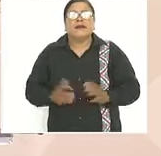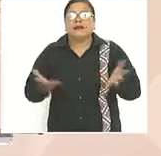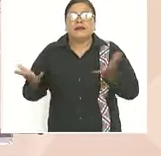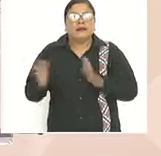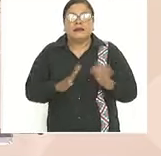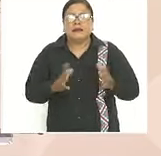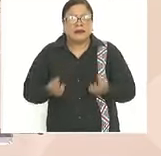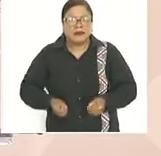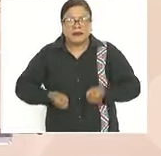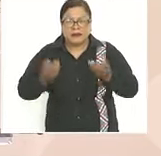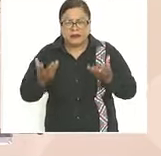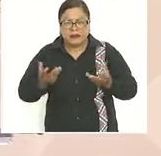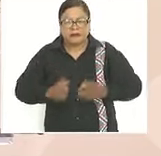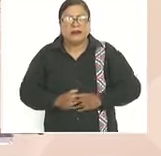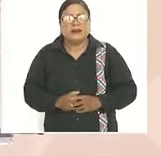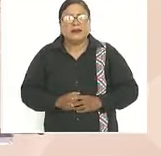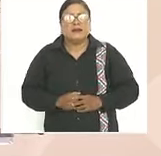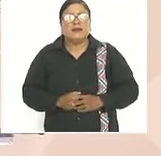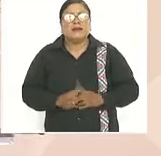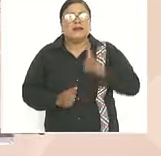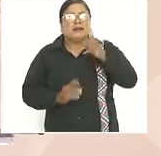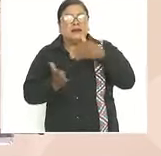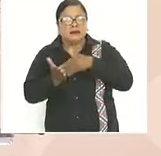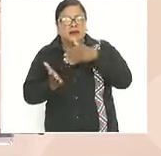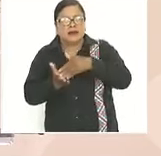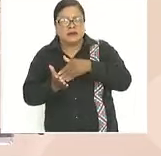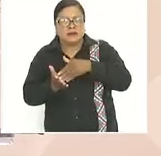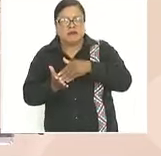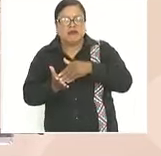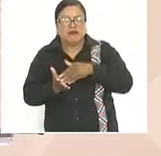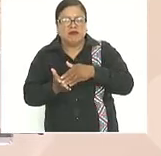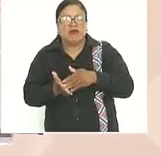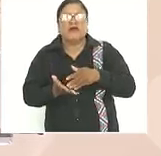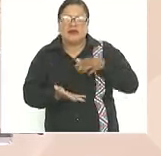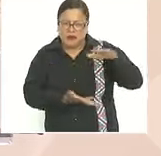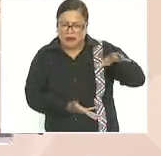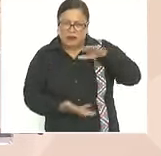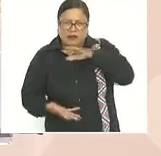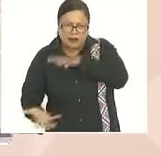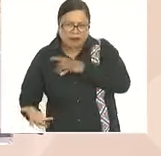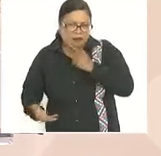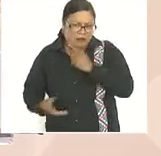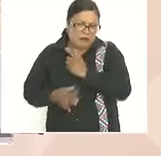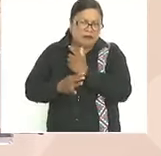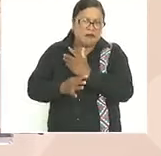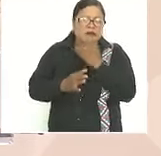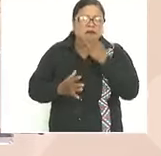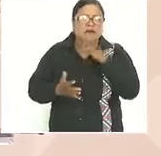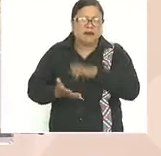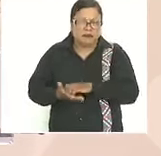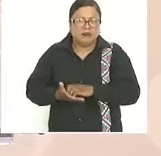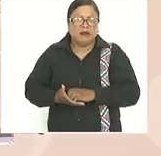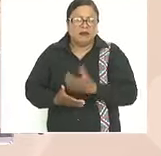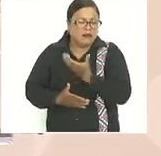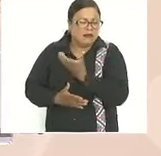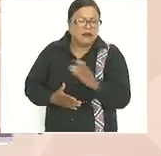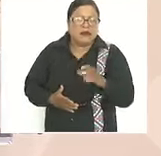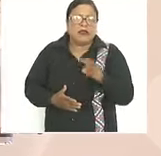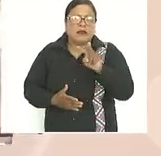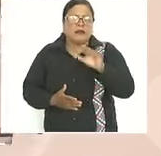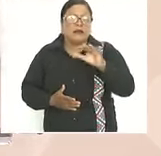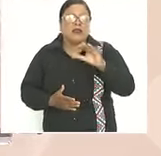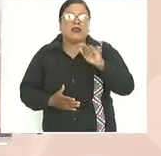un millón de toneladas aquí está el secretario de agricultura Víctor